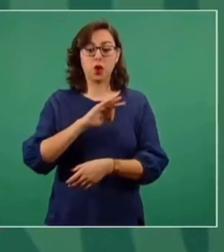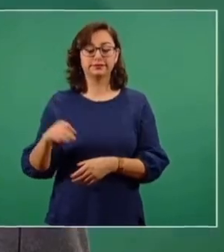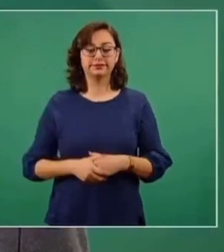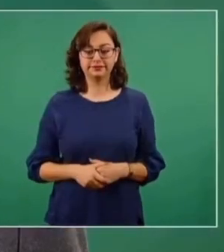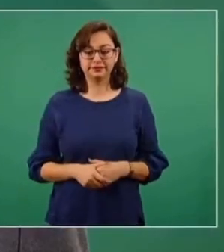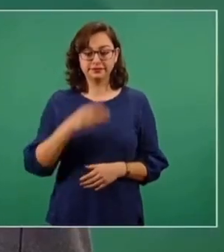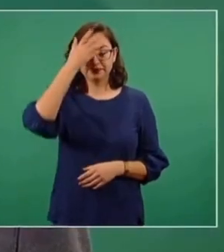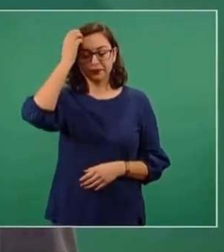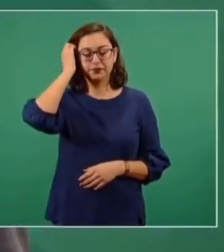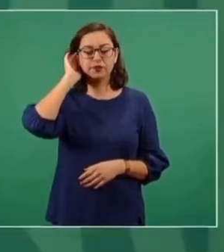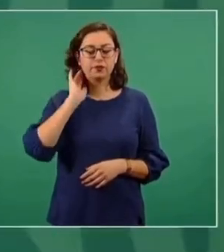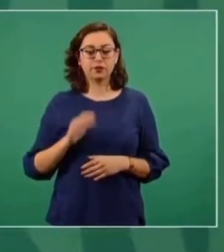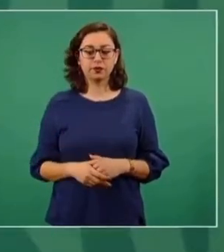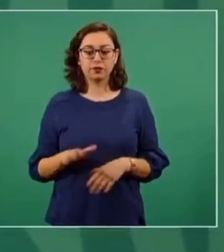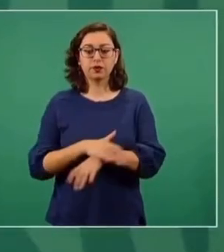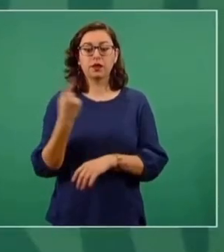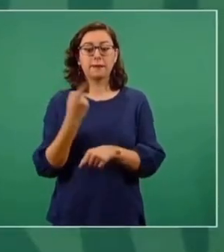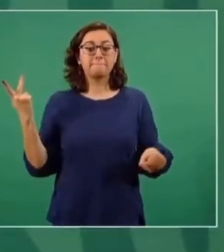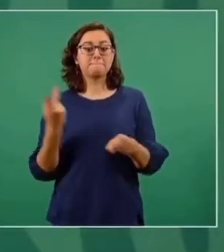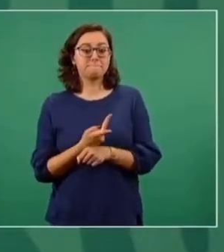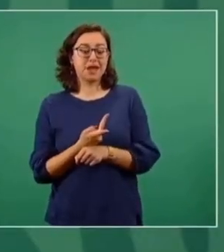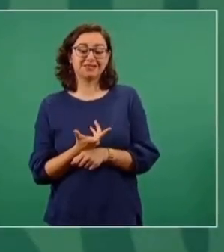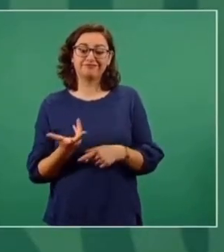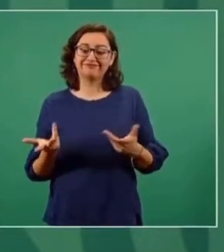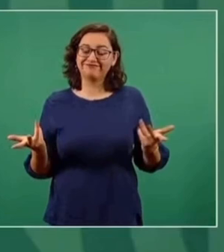Porque, desgraciadamente,